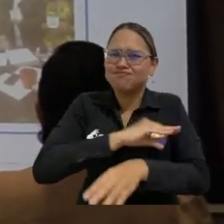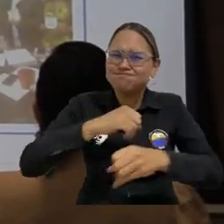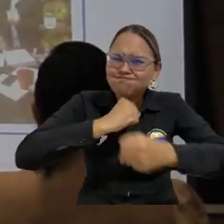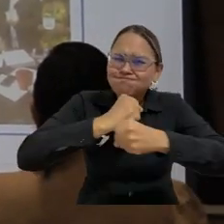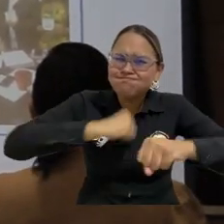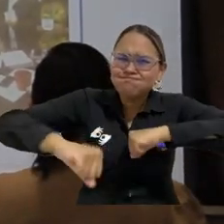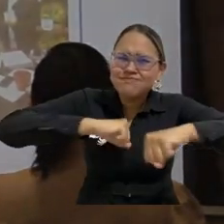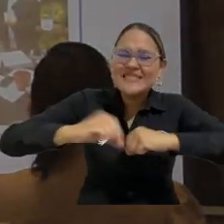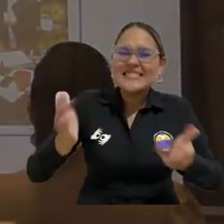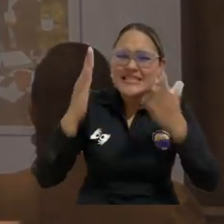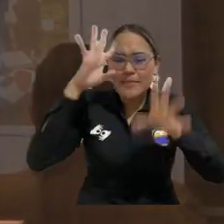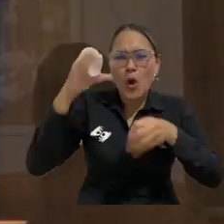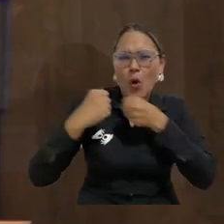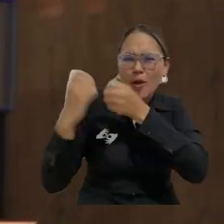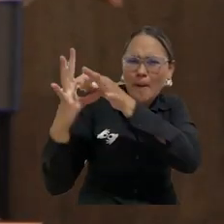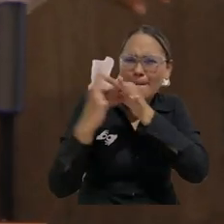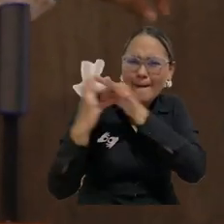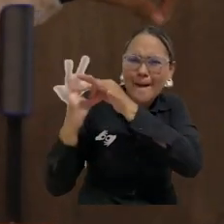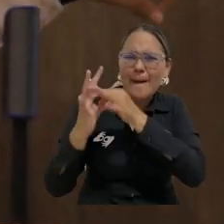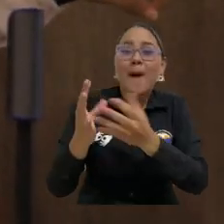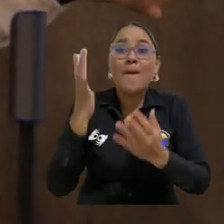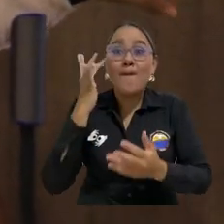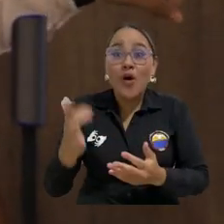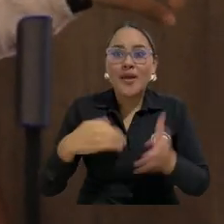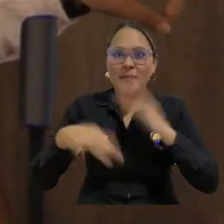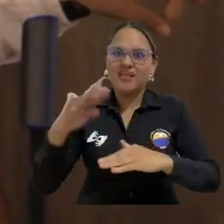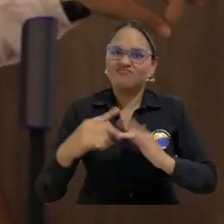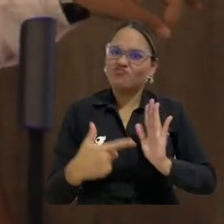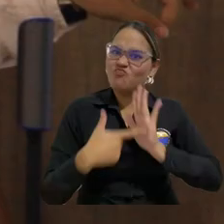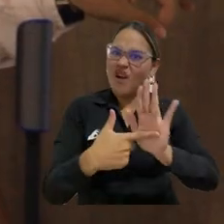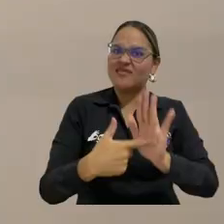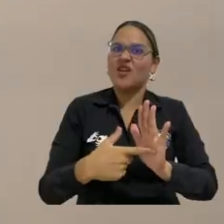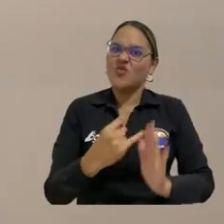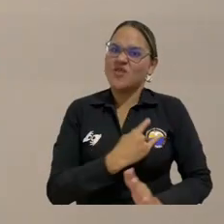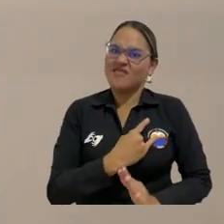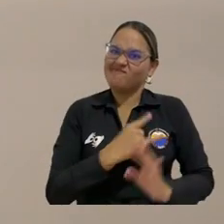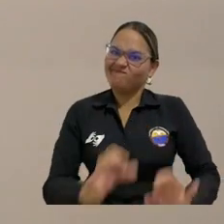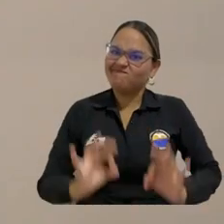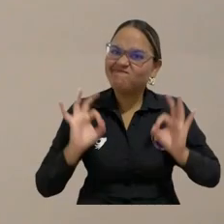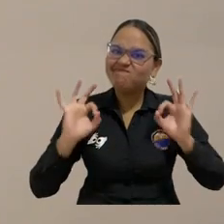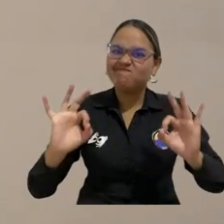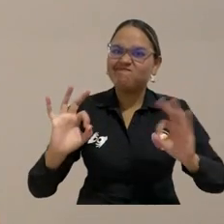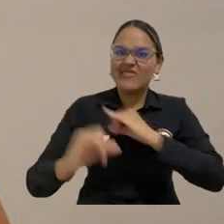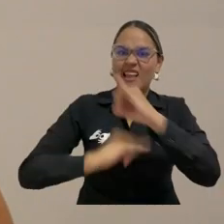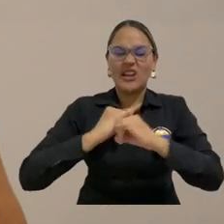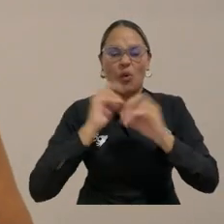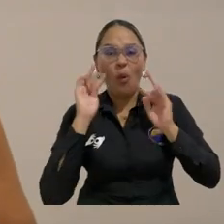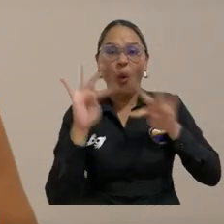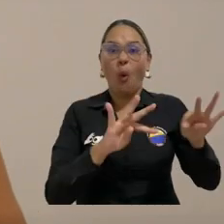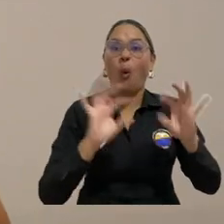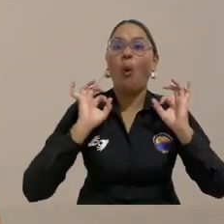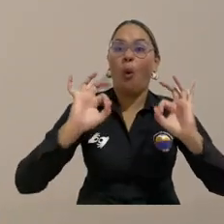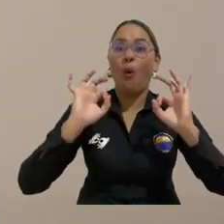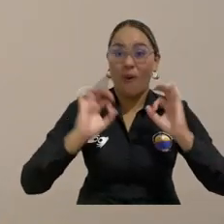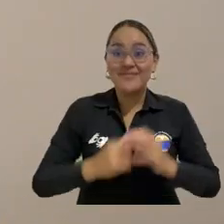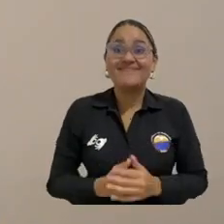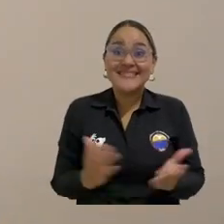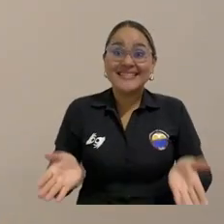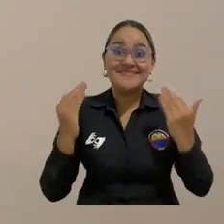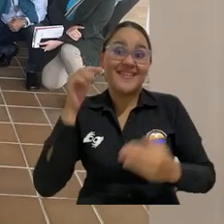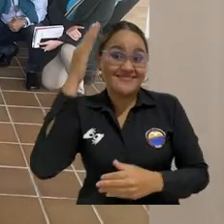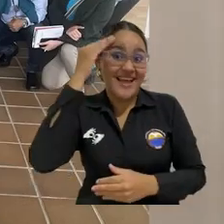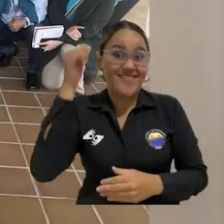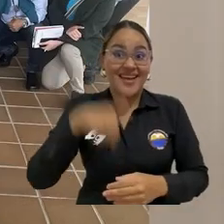la gestión de mantener esos convenios con otros países, porque eso catapulta a nuestra universidad internacionalmente.